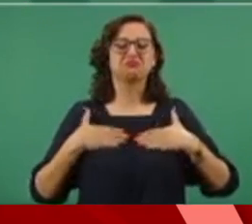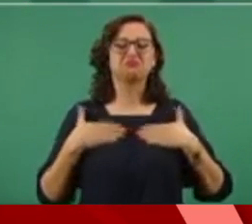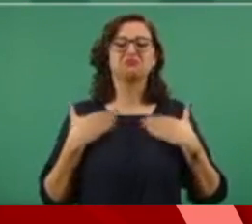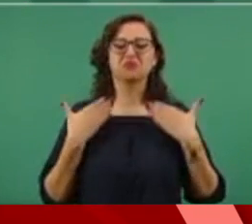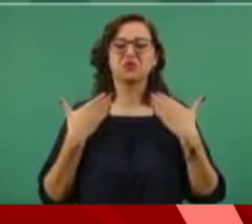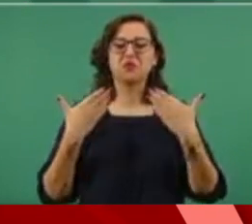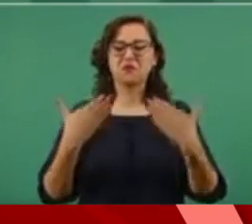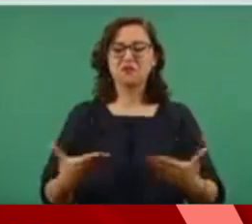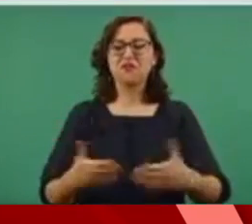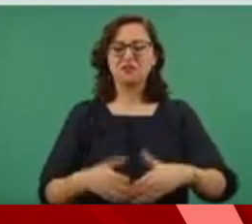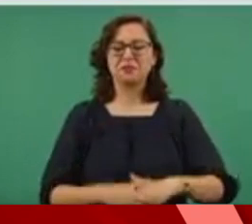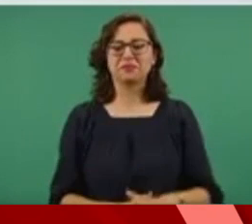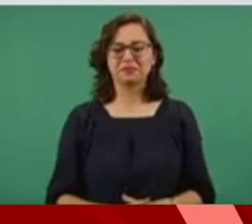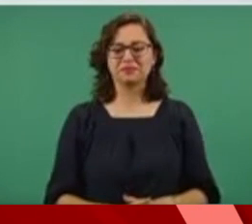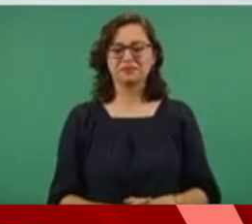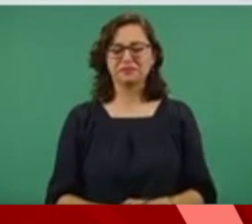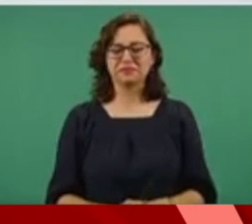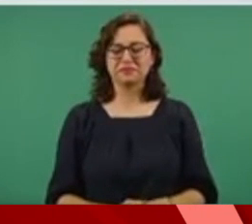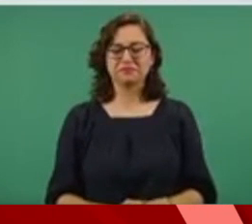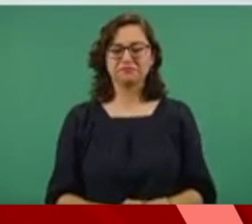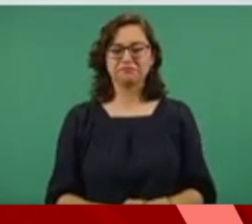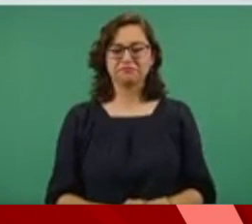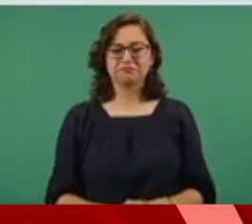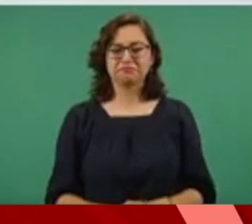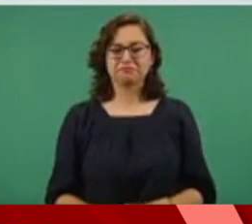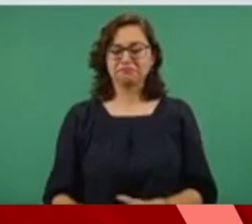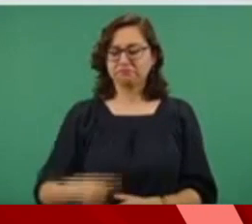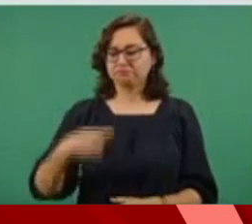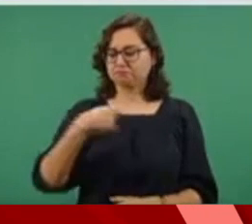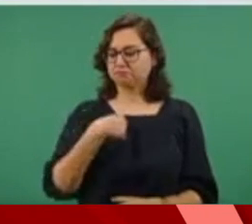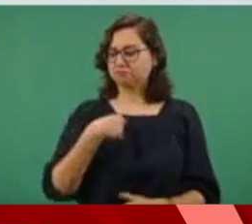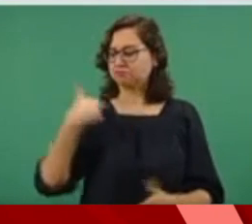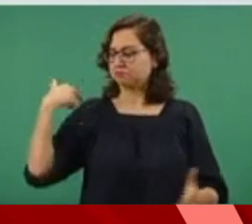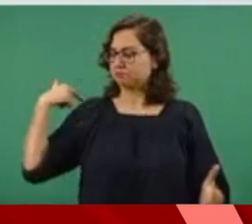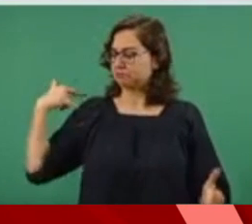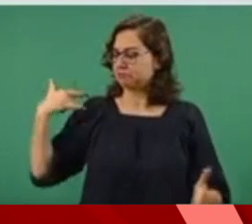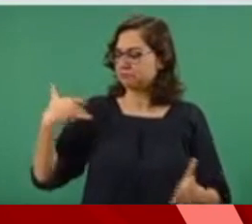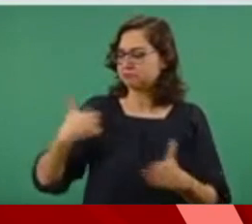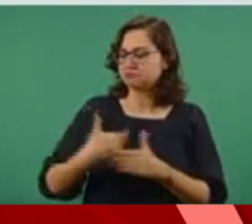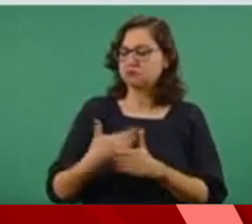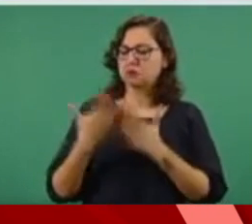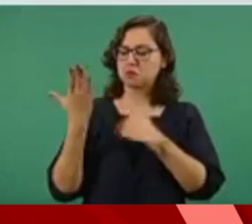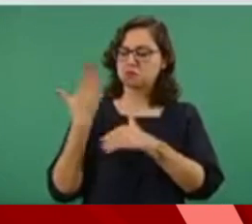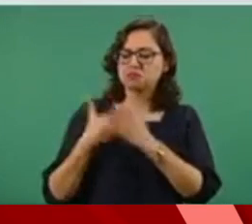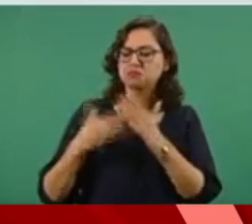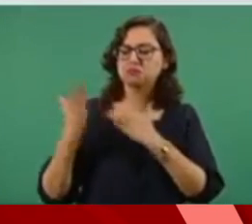yo he salido adelante por el apoyo del pueblo. confianza tímelo. Gracias.